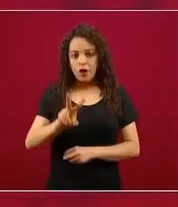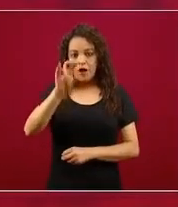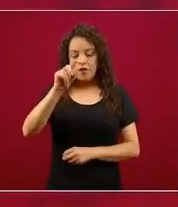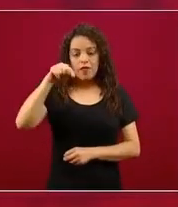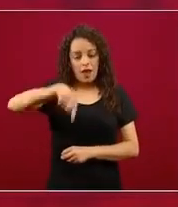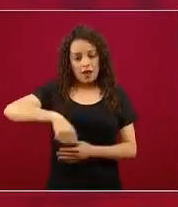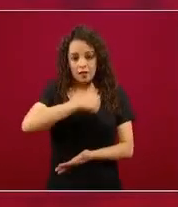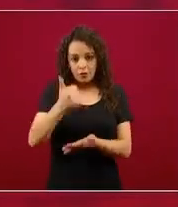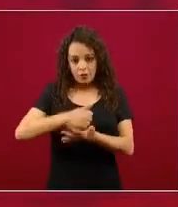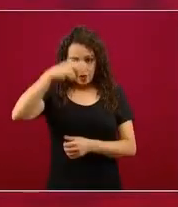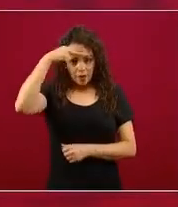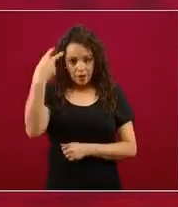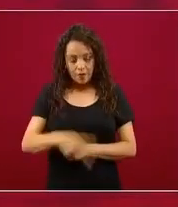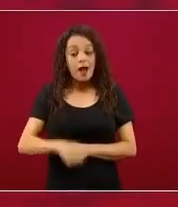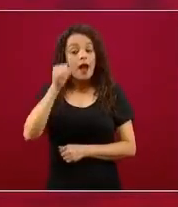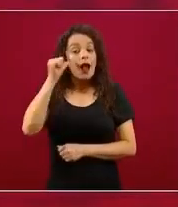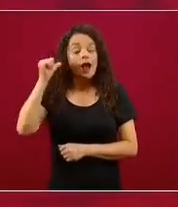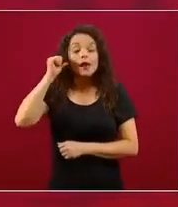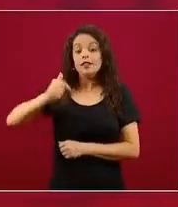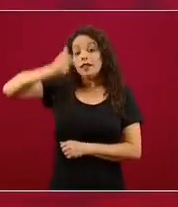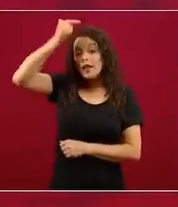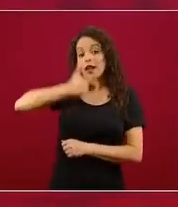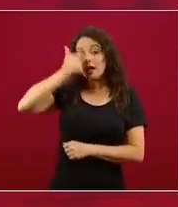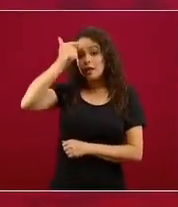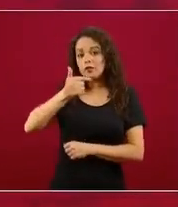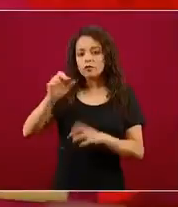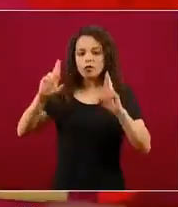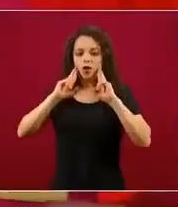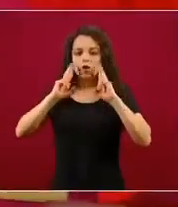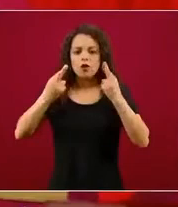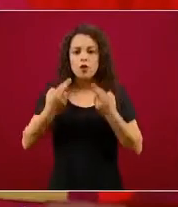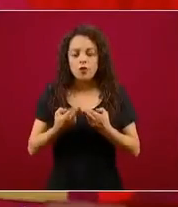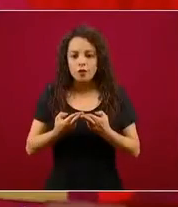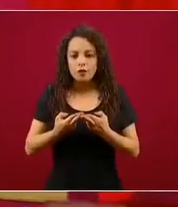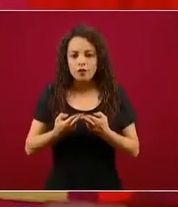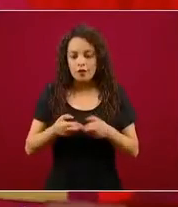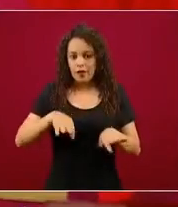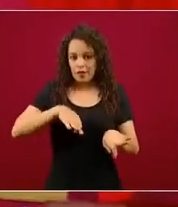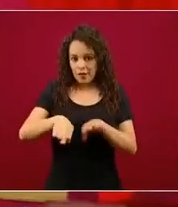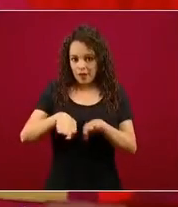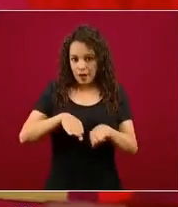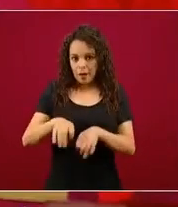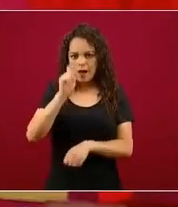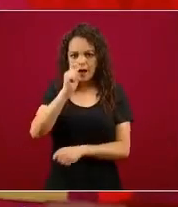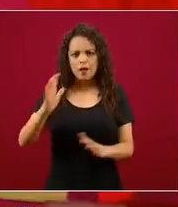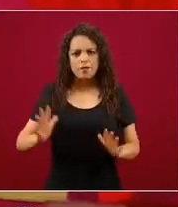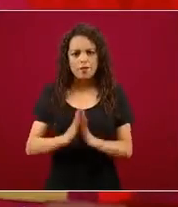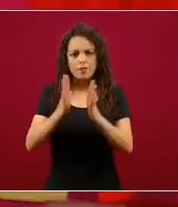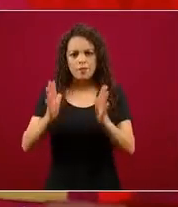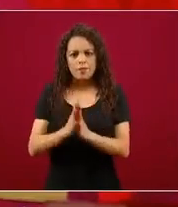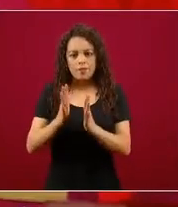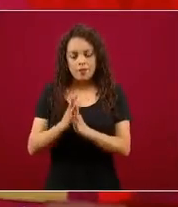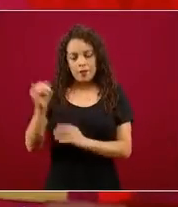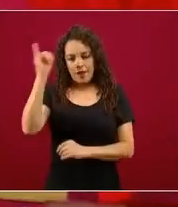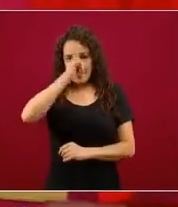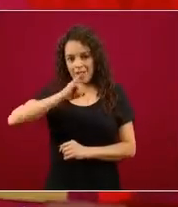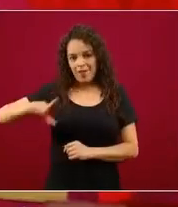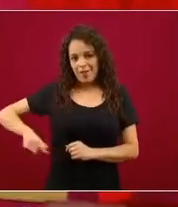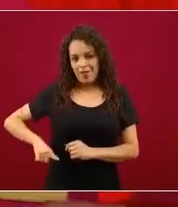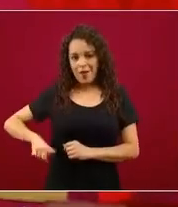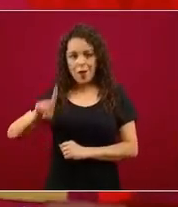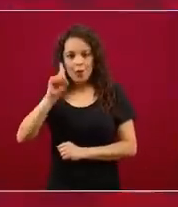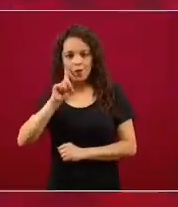Ayer por la noche tuvimos la más reciente reunión de trabajo en la que participó la doctora Claudia Sheinbaum, jefa de gobierno,